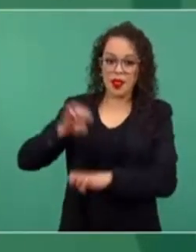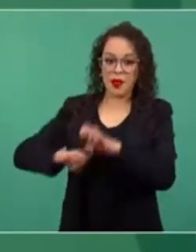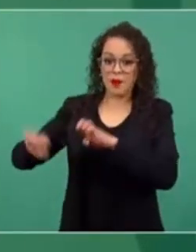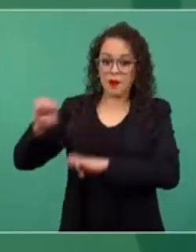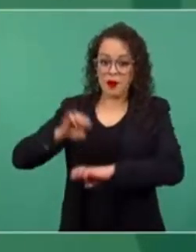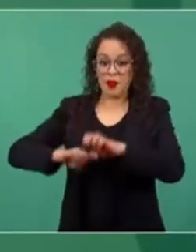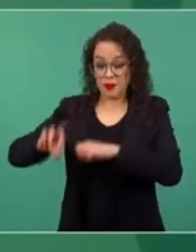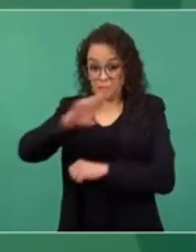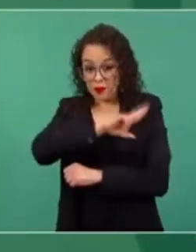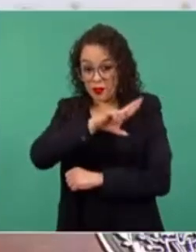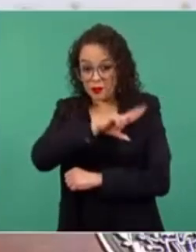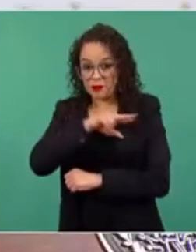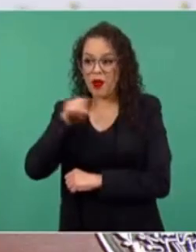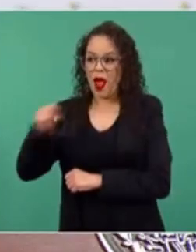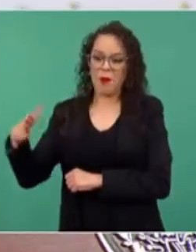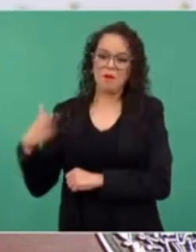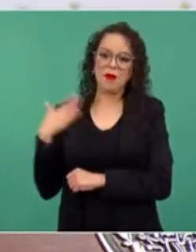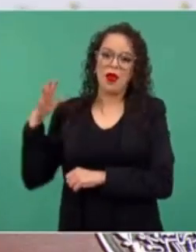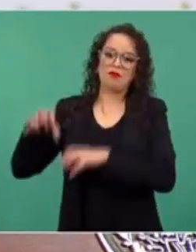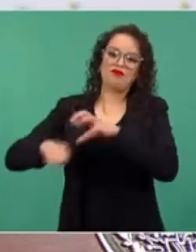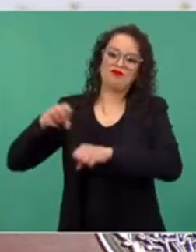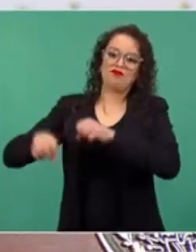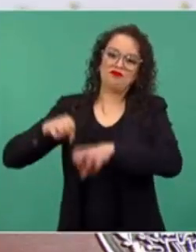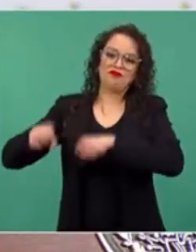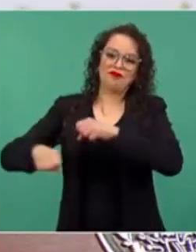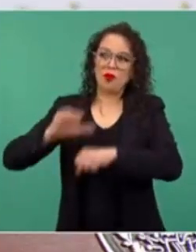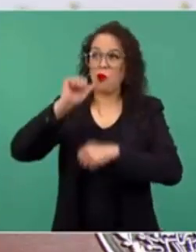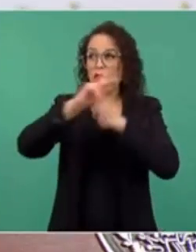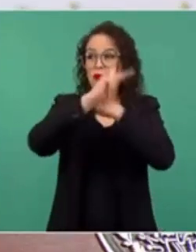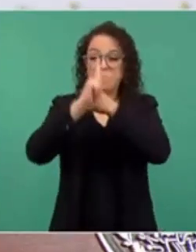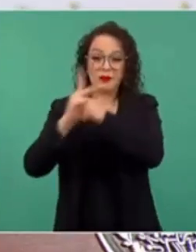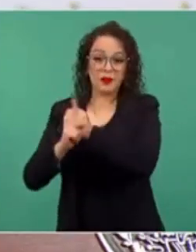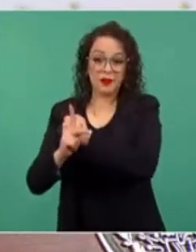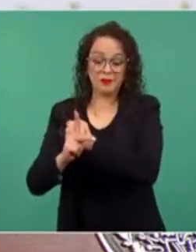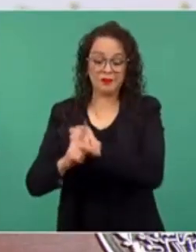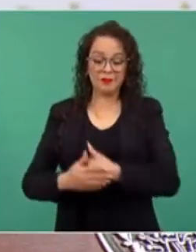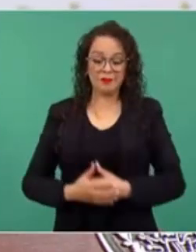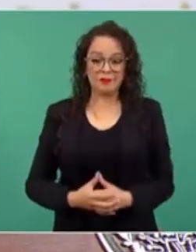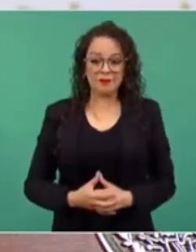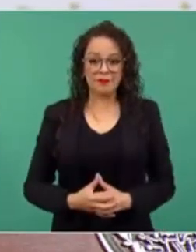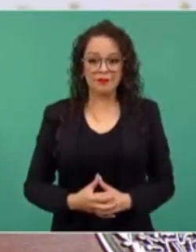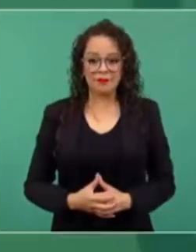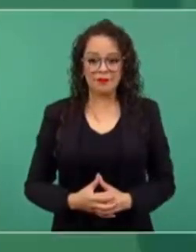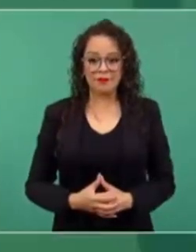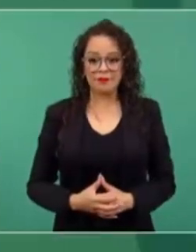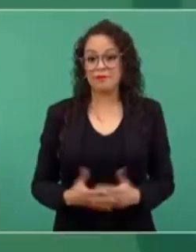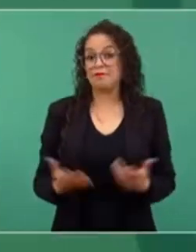particulares, extranjeras. Y lo que querían era